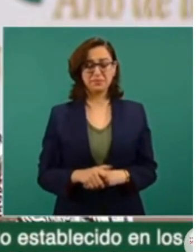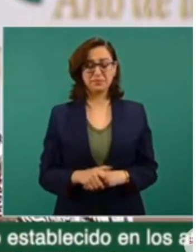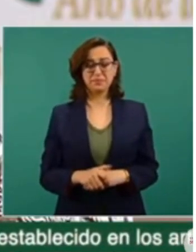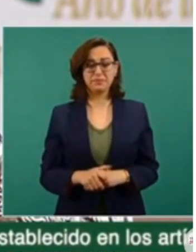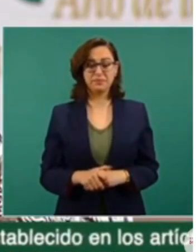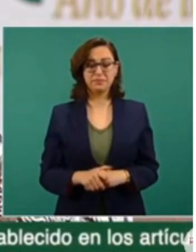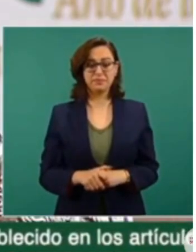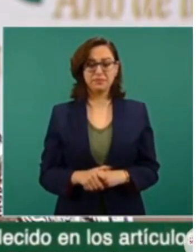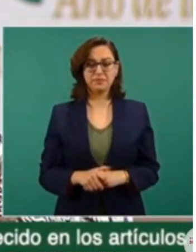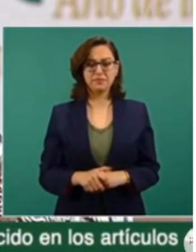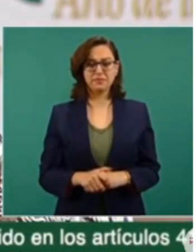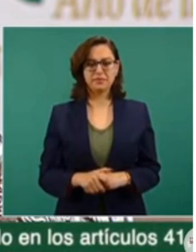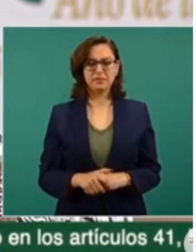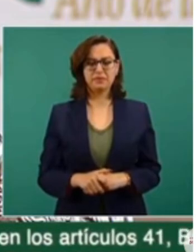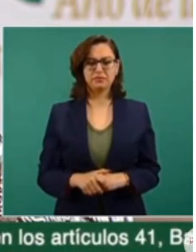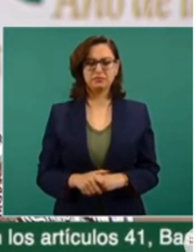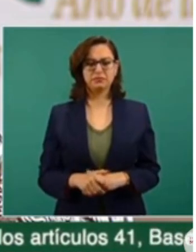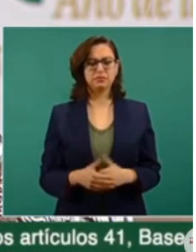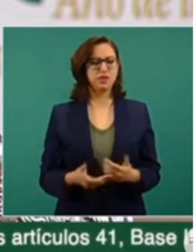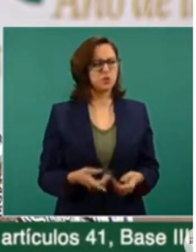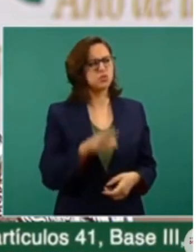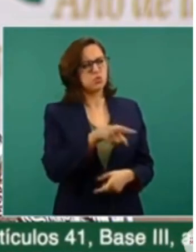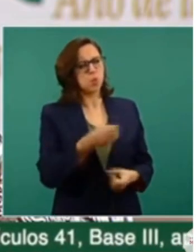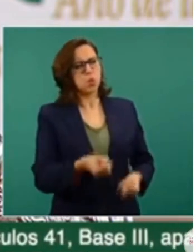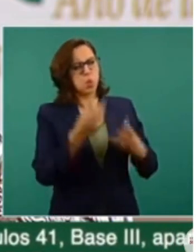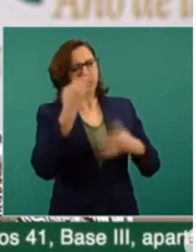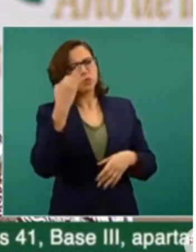mañana le pedí a